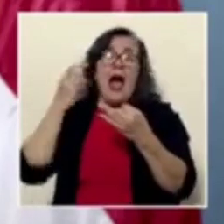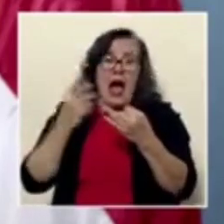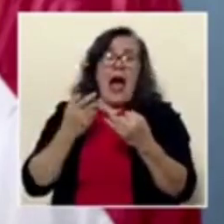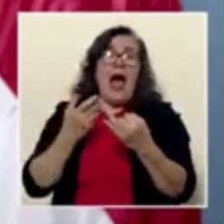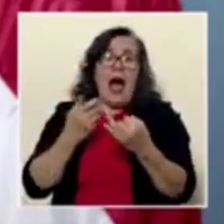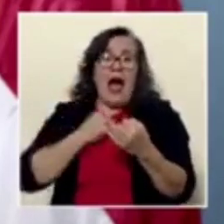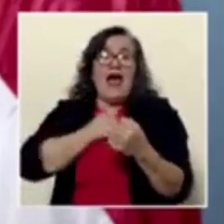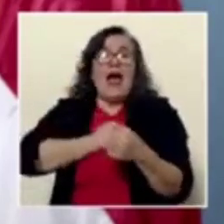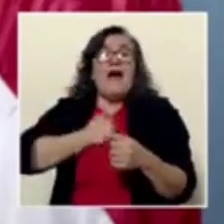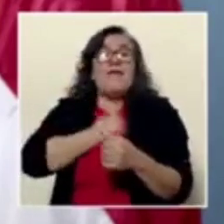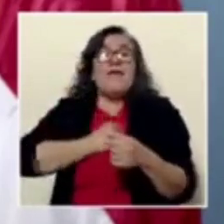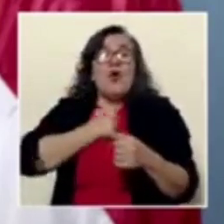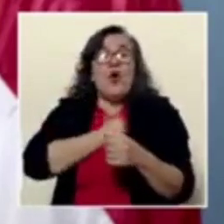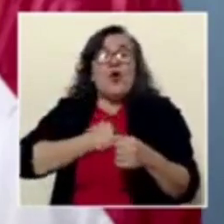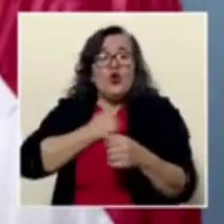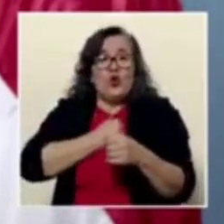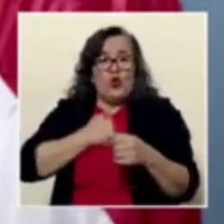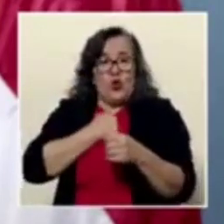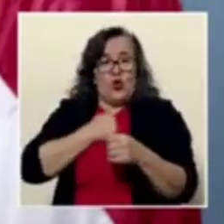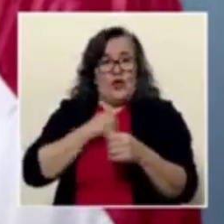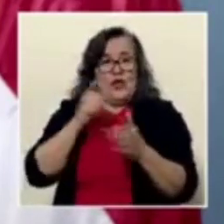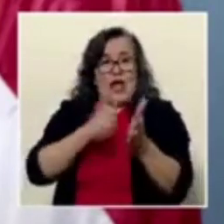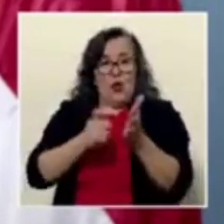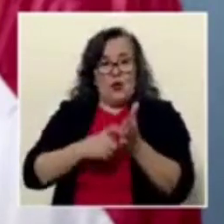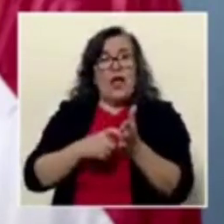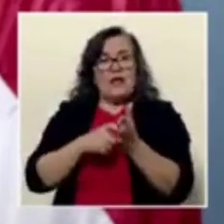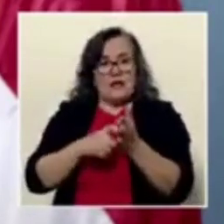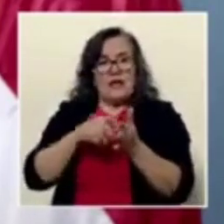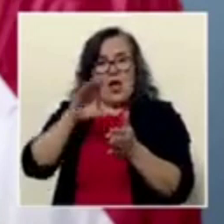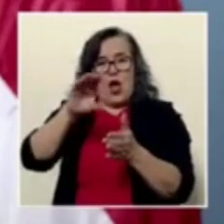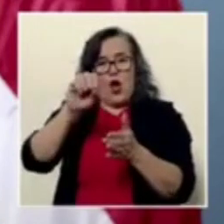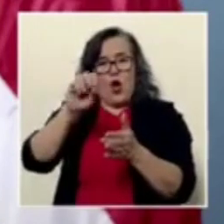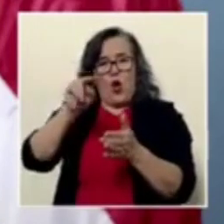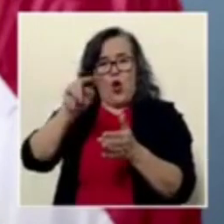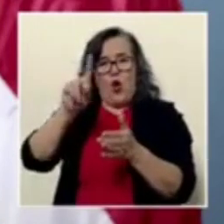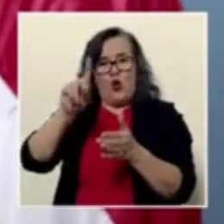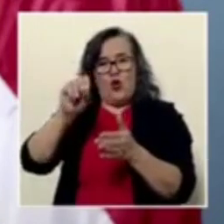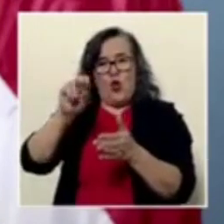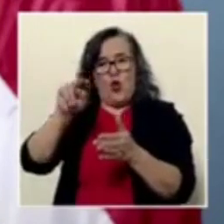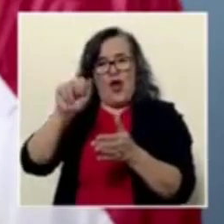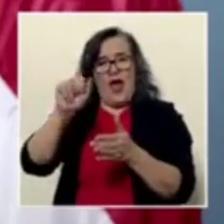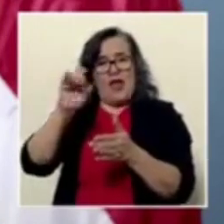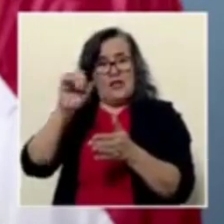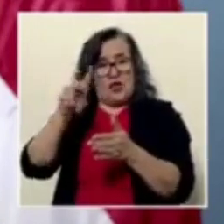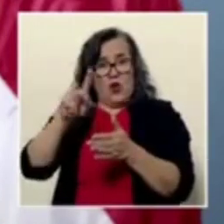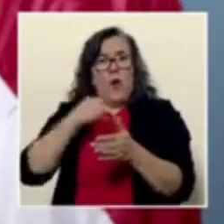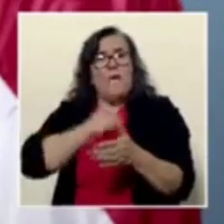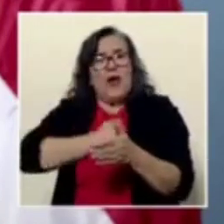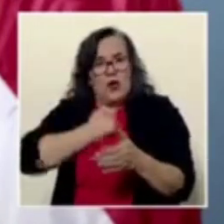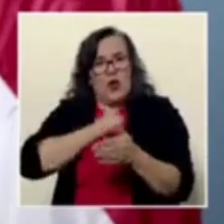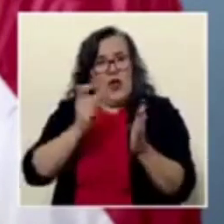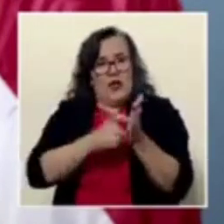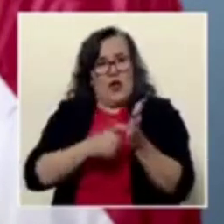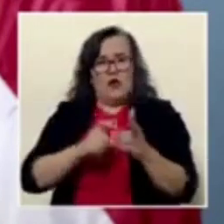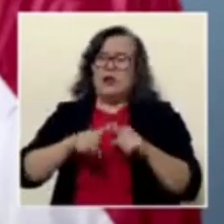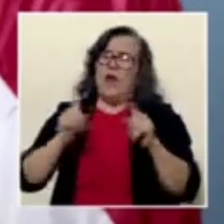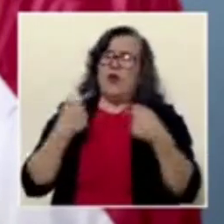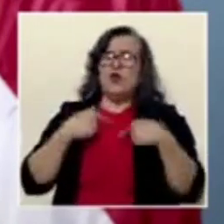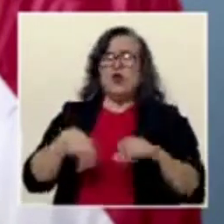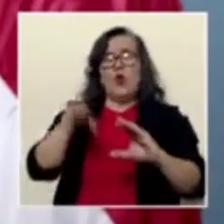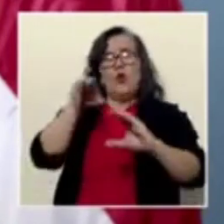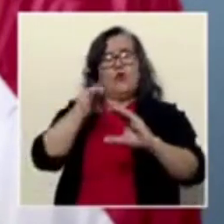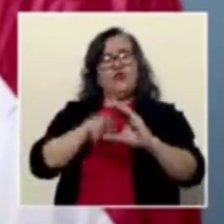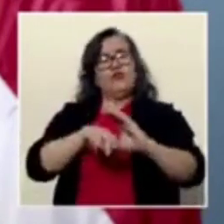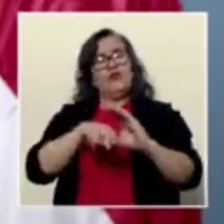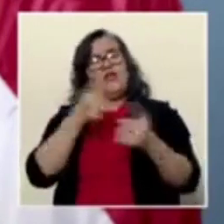de deudas. Ah, no, pero es que hay gente que dice, como a mí me toca sentarme ahí 16 años en un